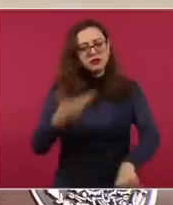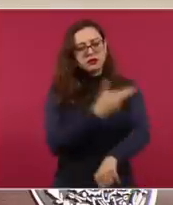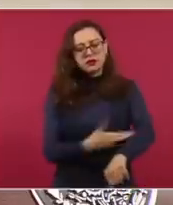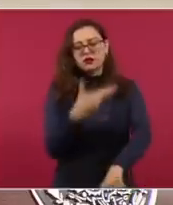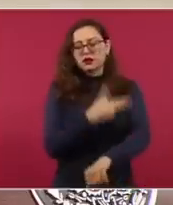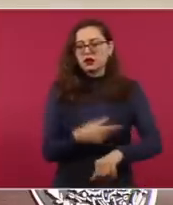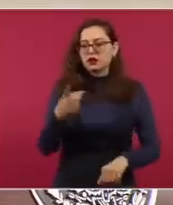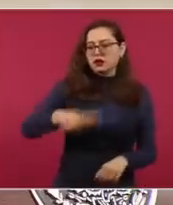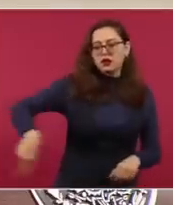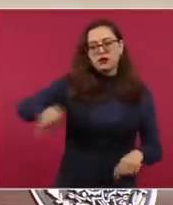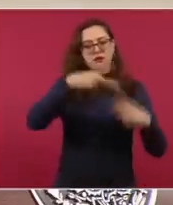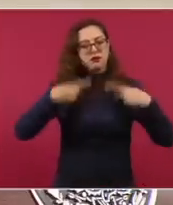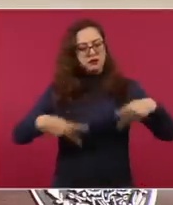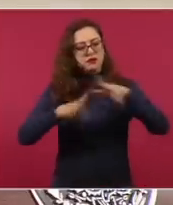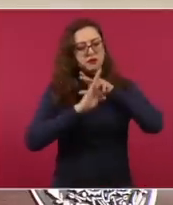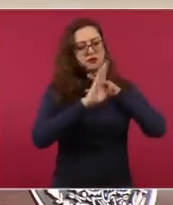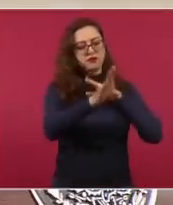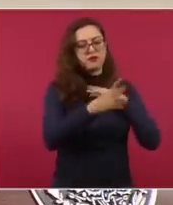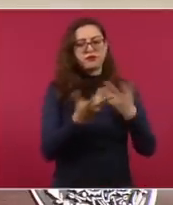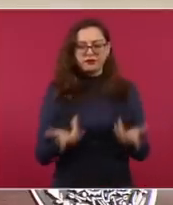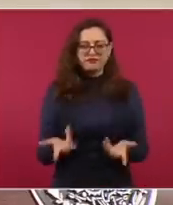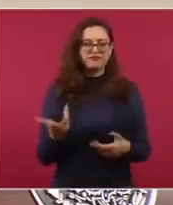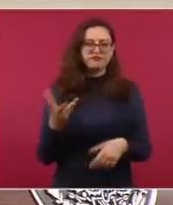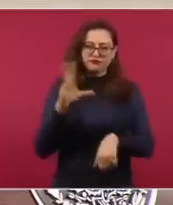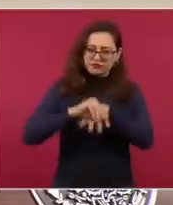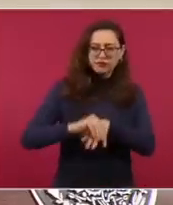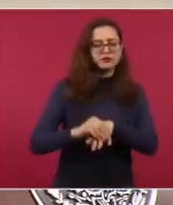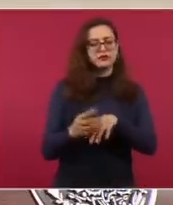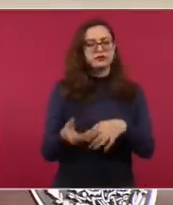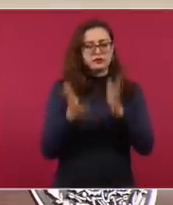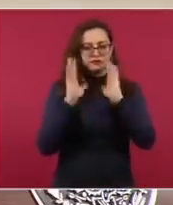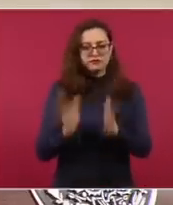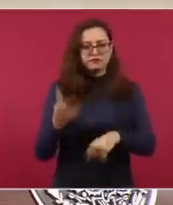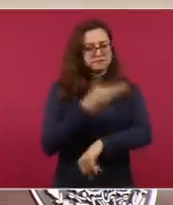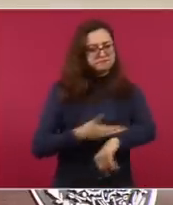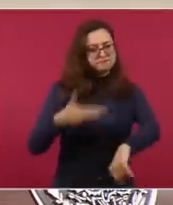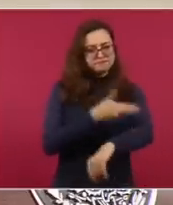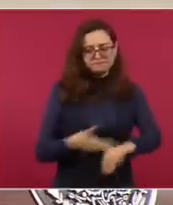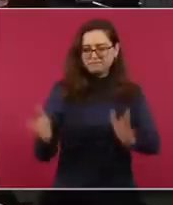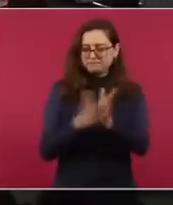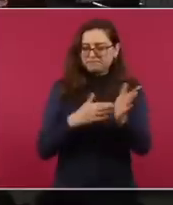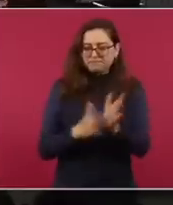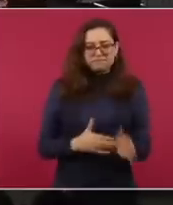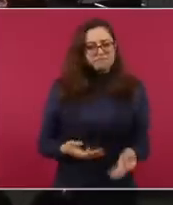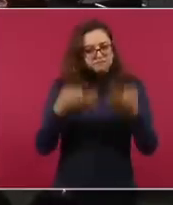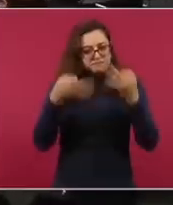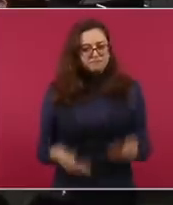nuestros paisanos migrantes. Y además